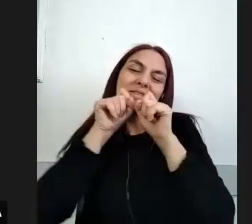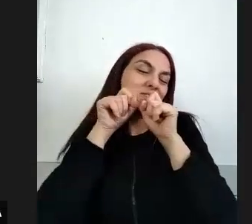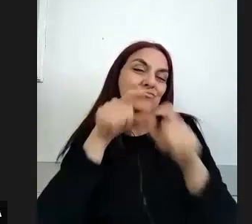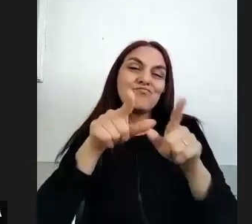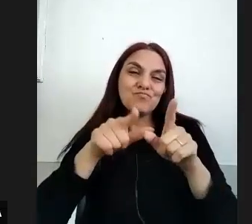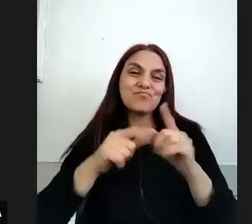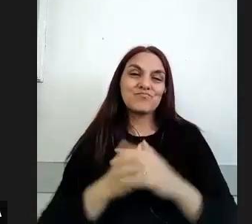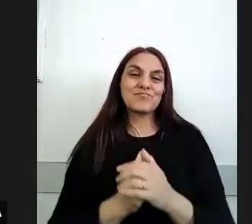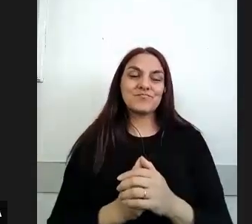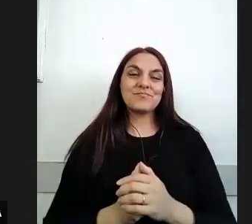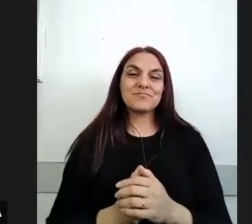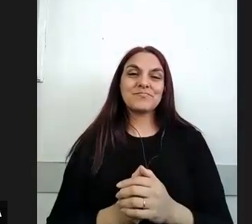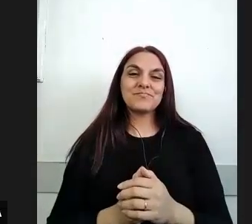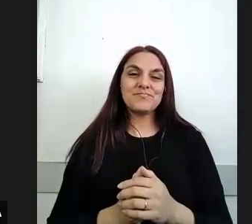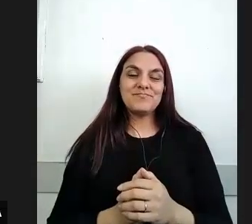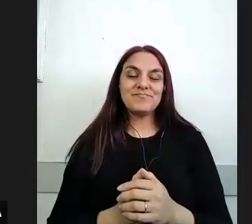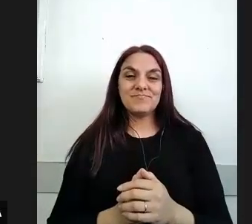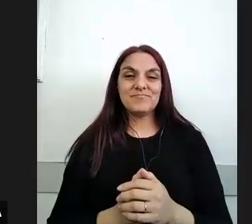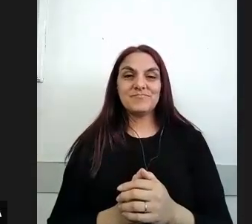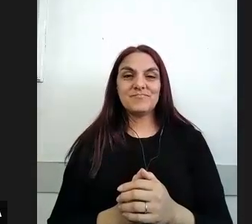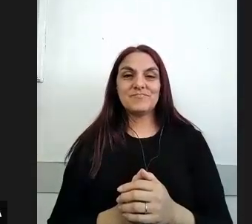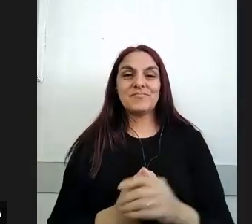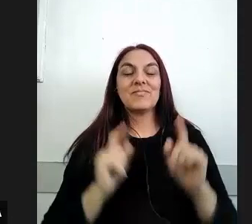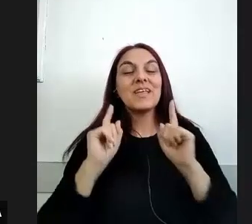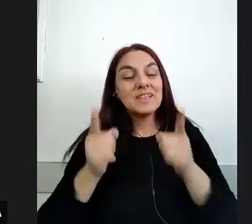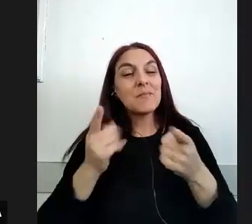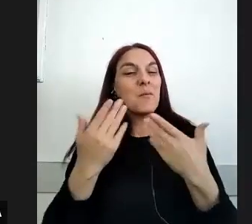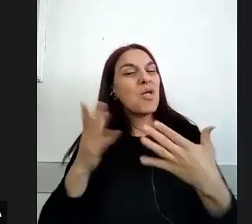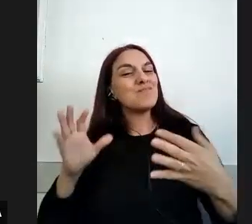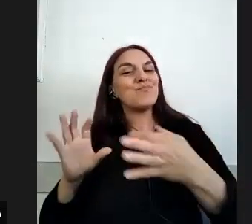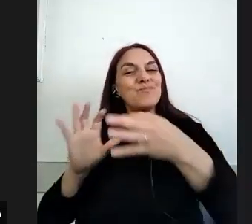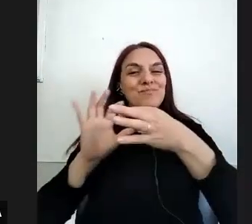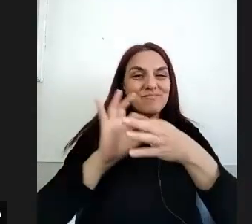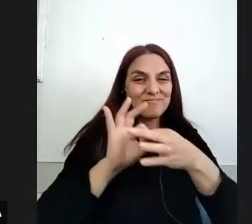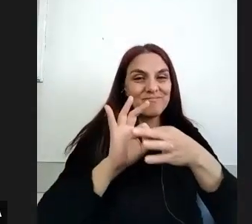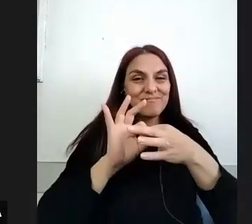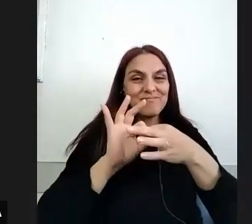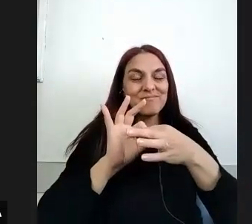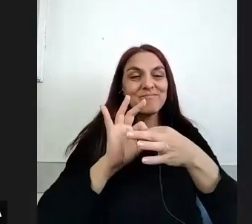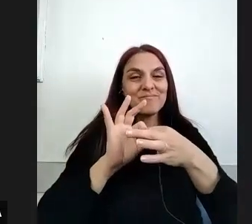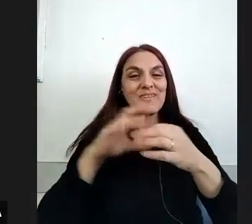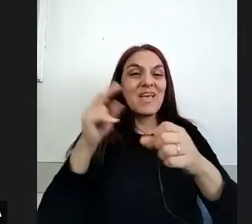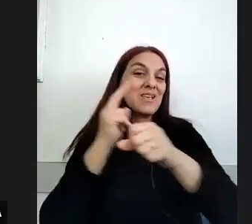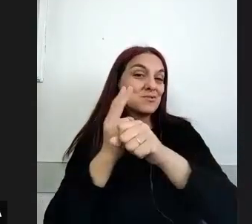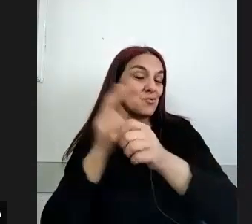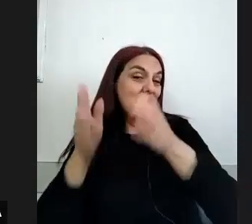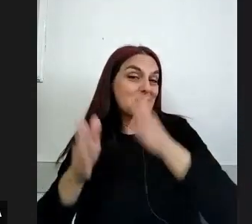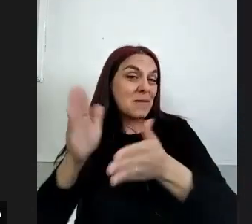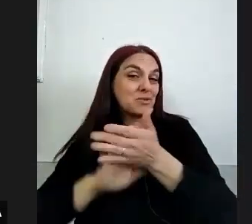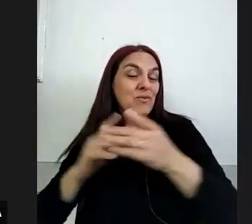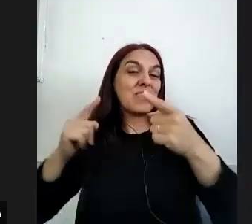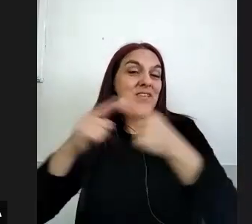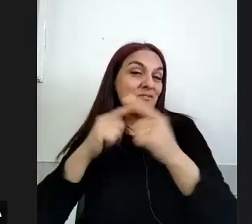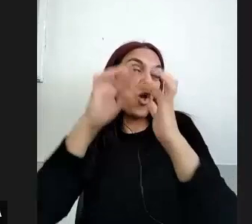locales y bueno por unir esto que fue la segunda parte de los desafíos y los